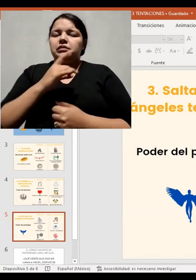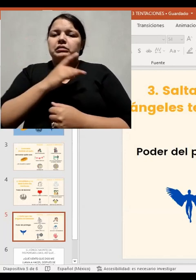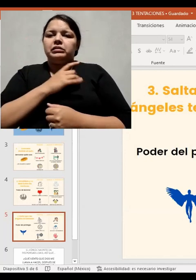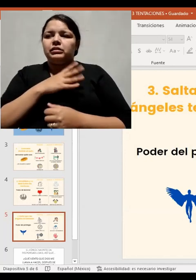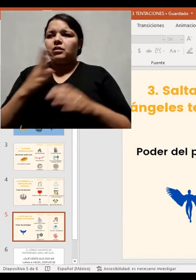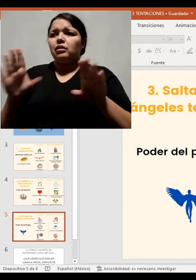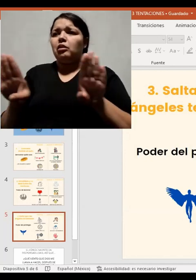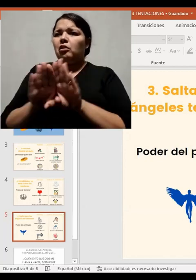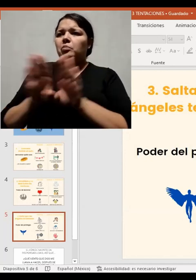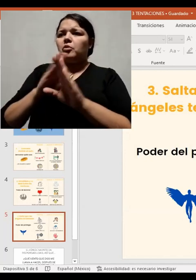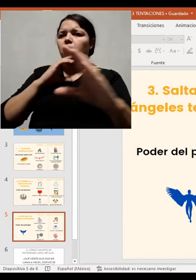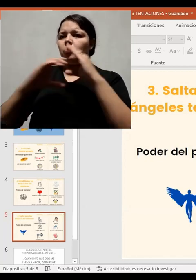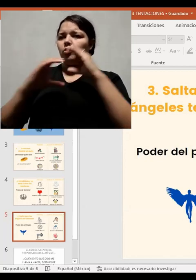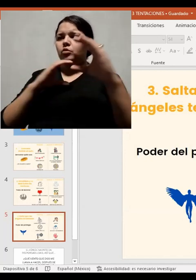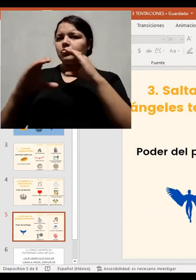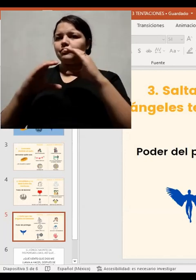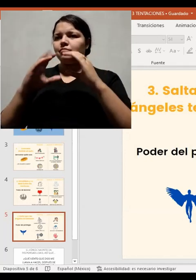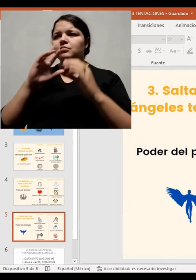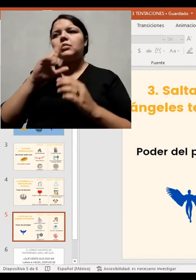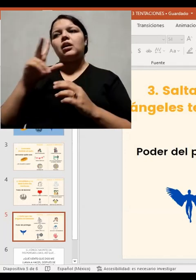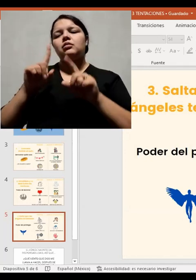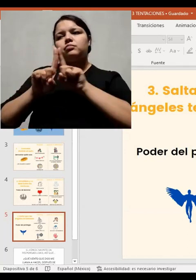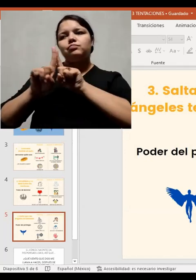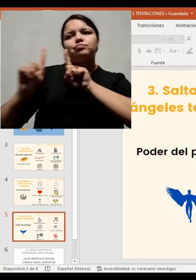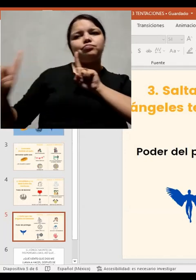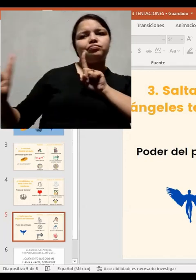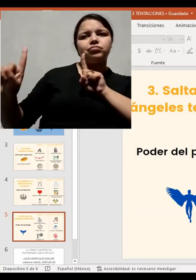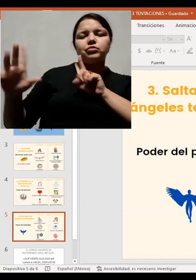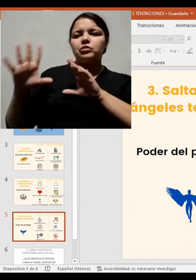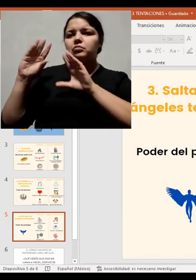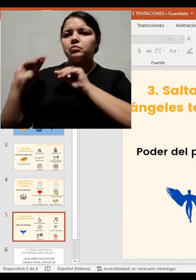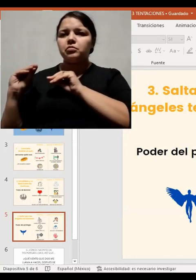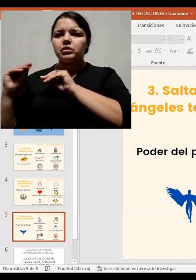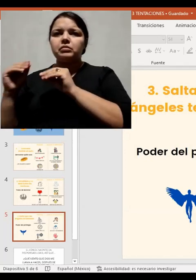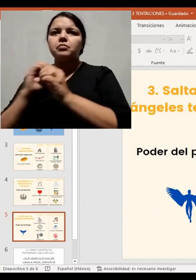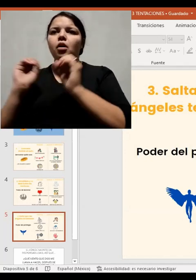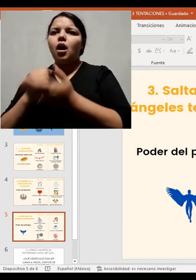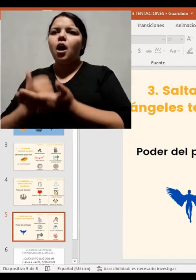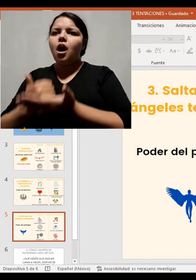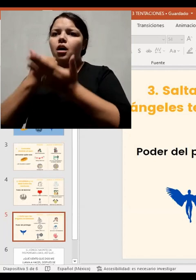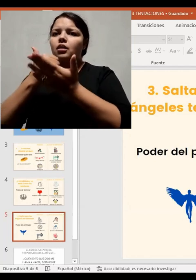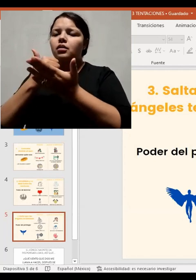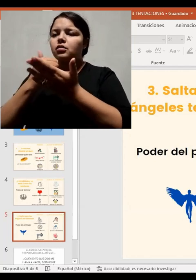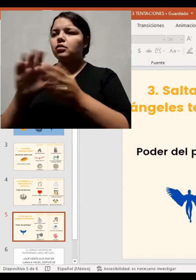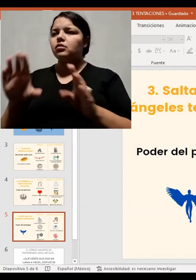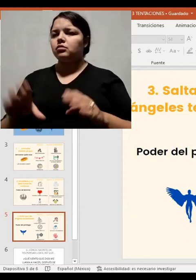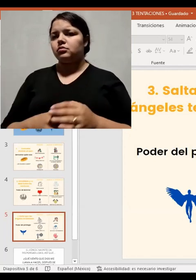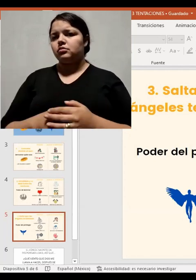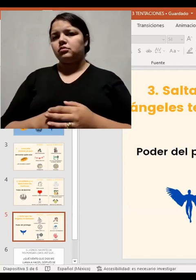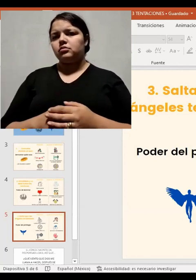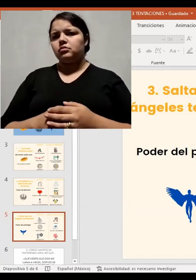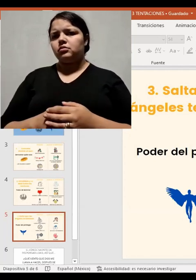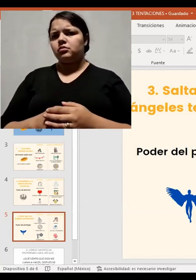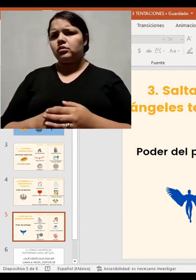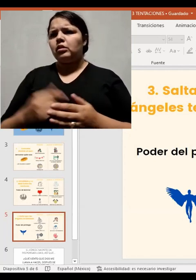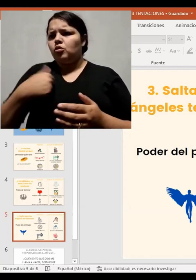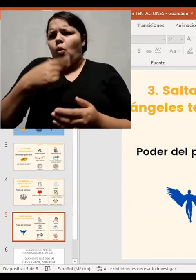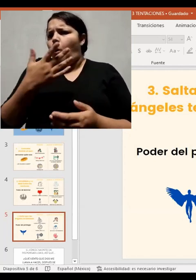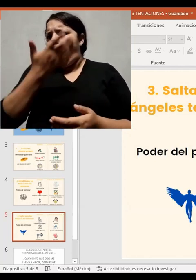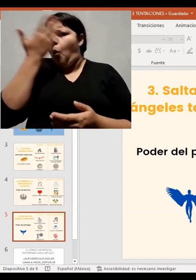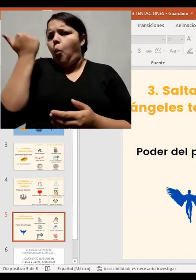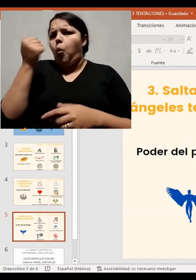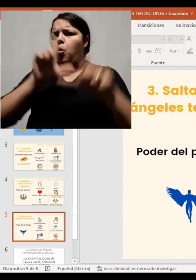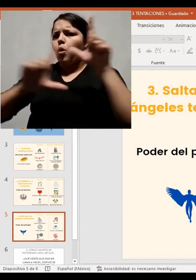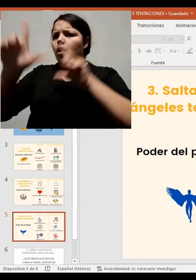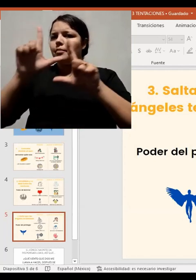comunicarse, mejor se alejan y no les hablan y no les ayudan en lugar de buscar la manera. A lo mejor no sé lengua de señas, pero puedo